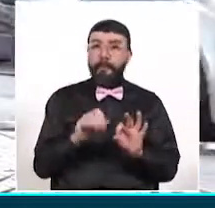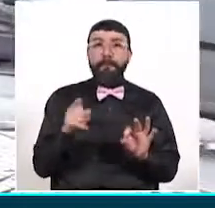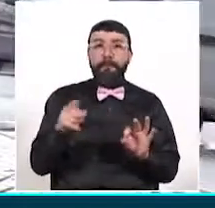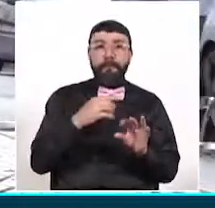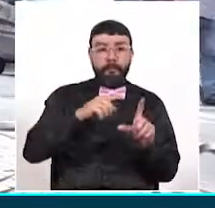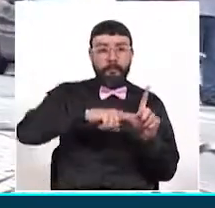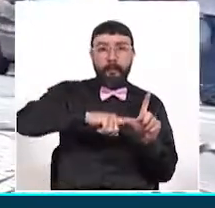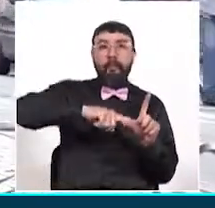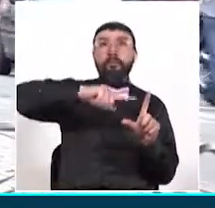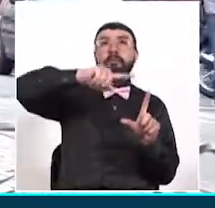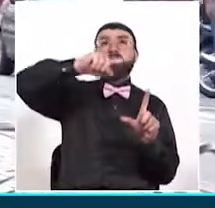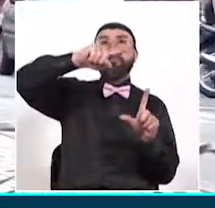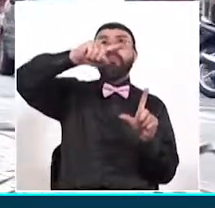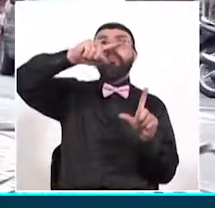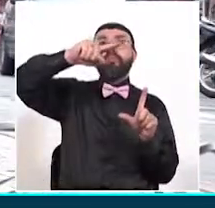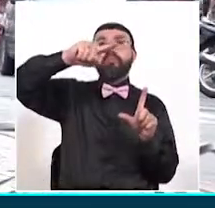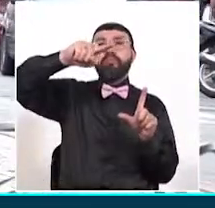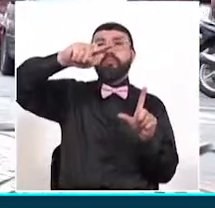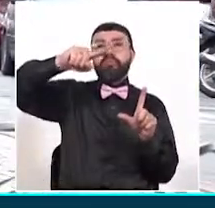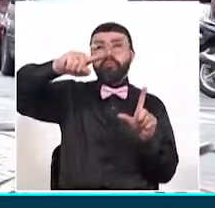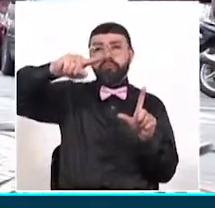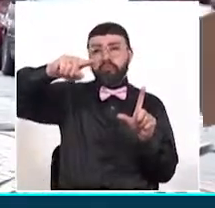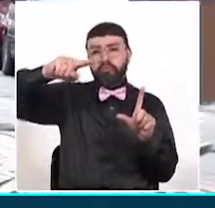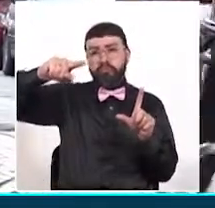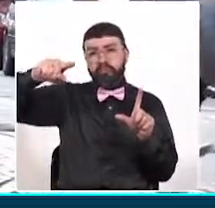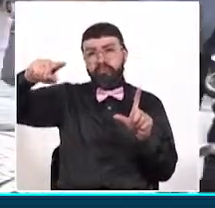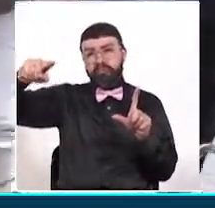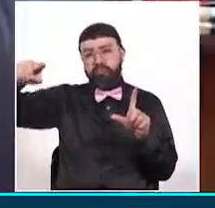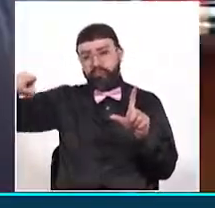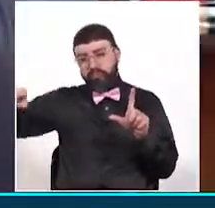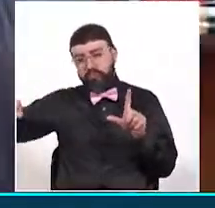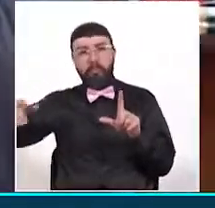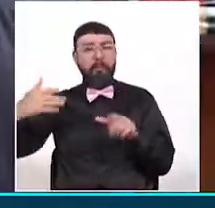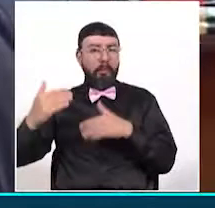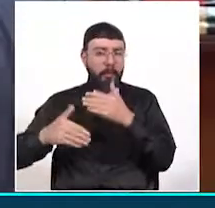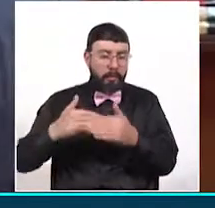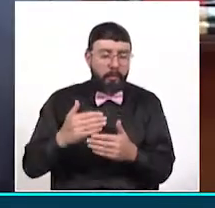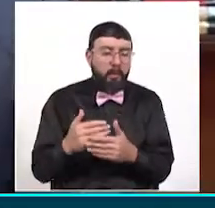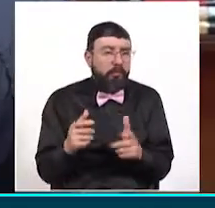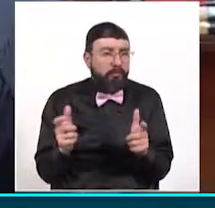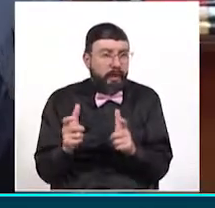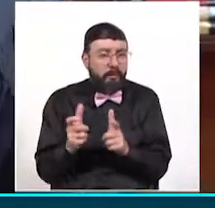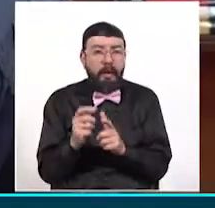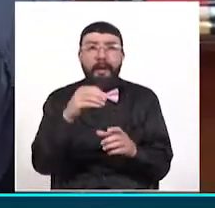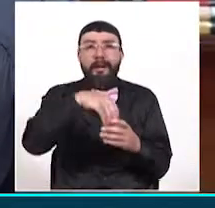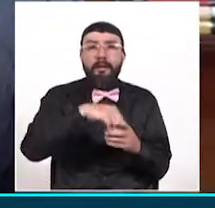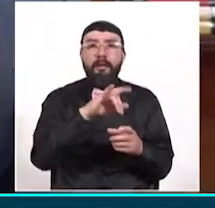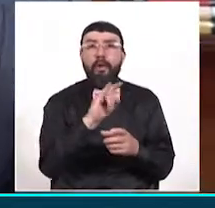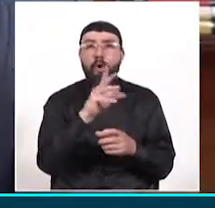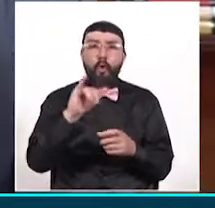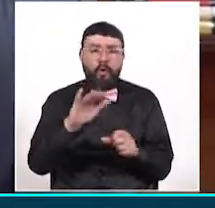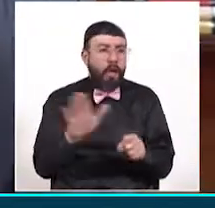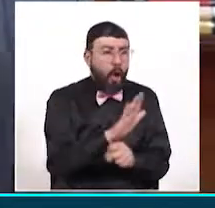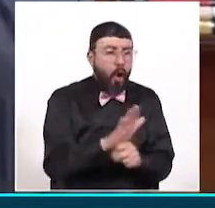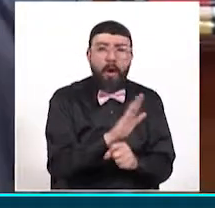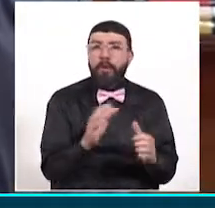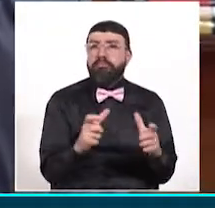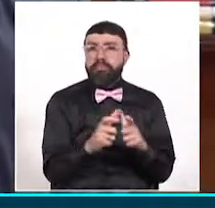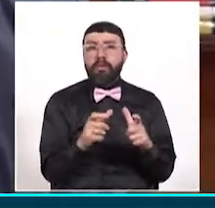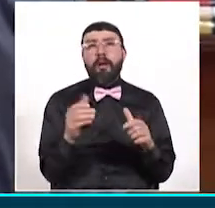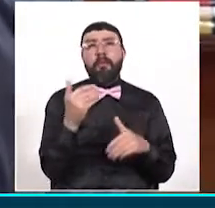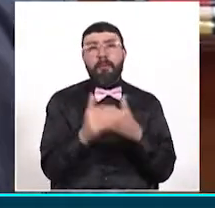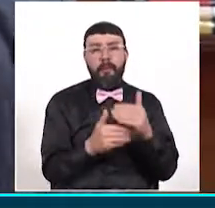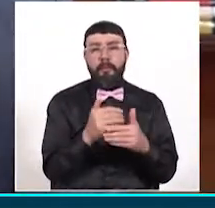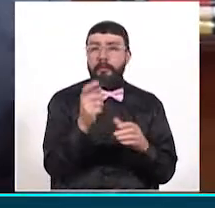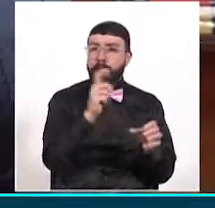y en las cifras finales de esta semana permiten ver ya, digamos, una reducción en la ocupación de las camas UCI y también en día por